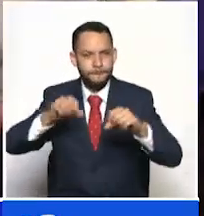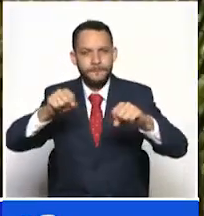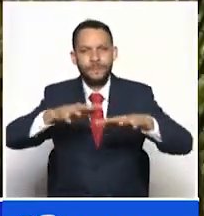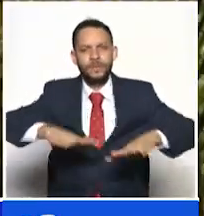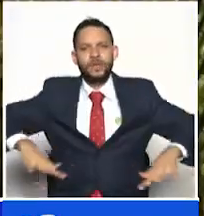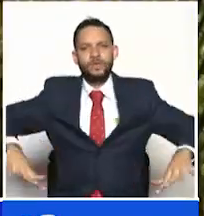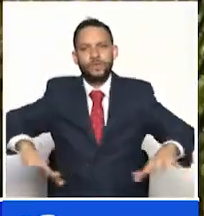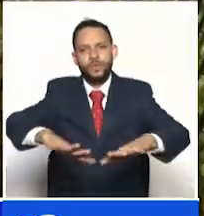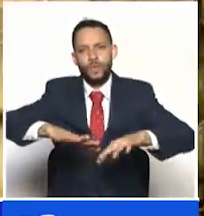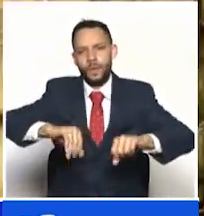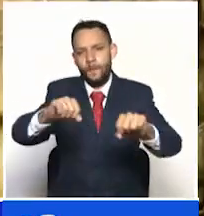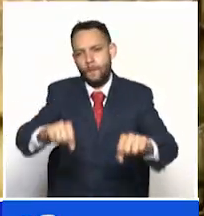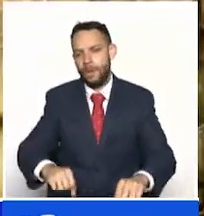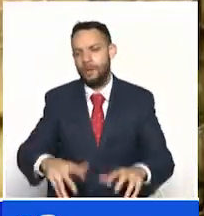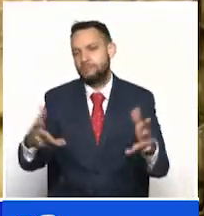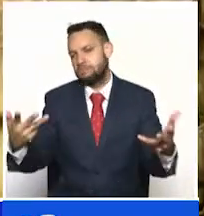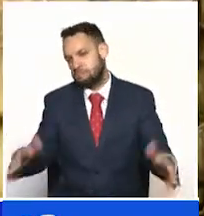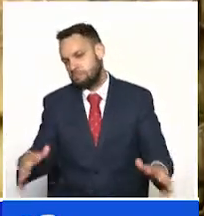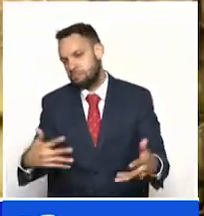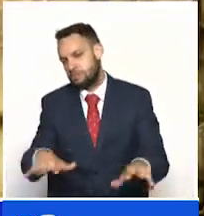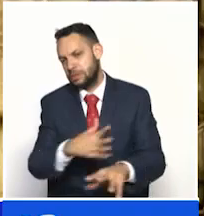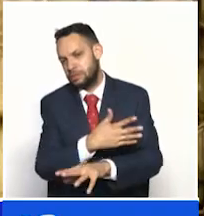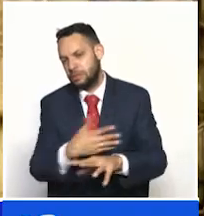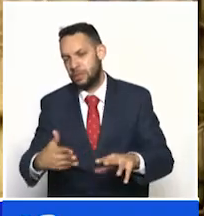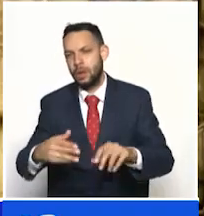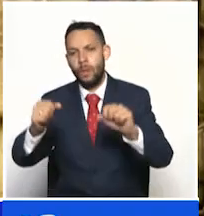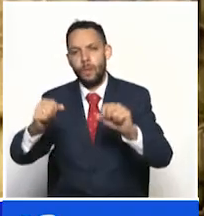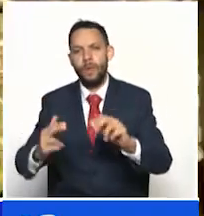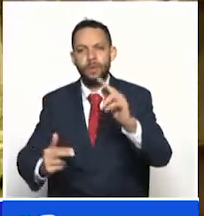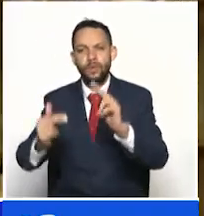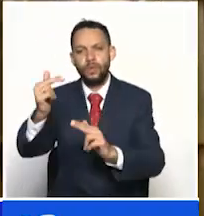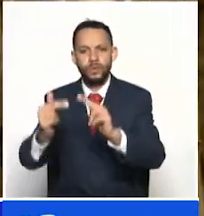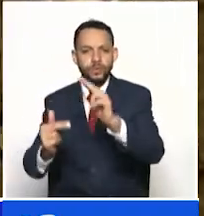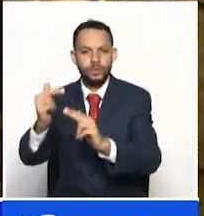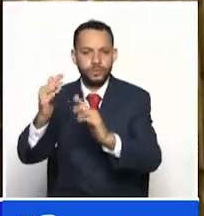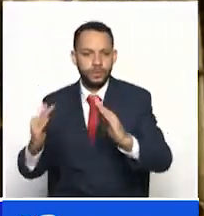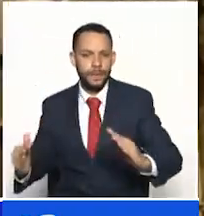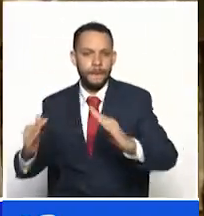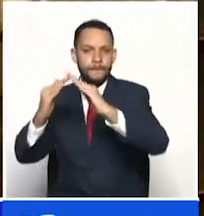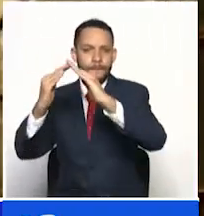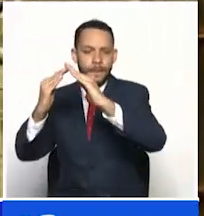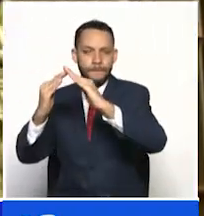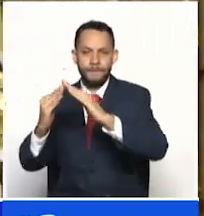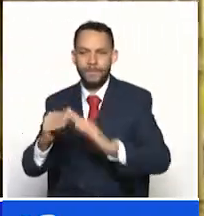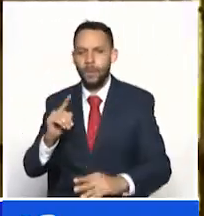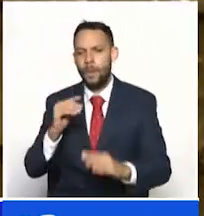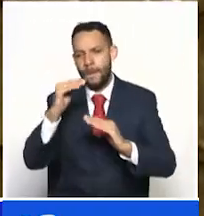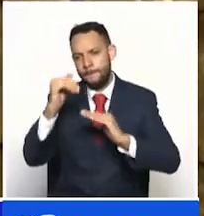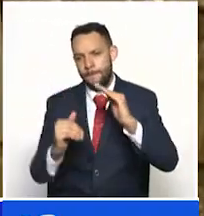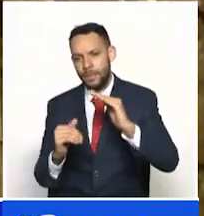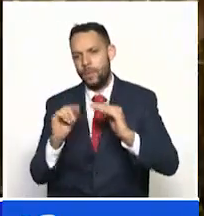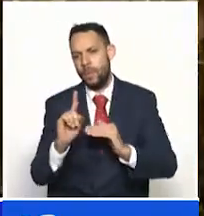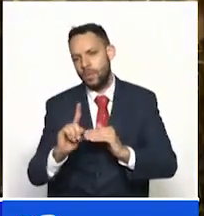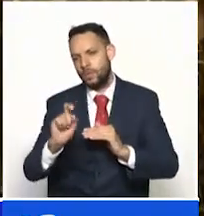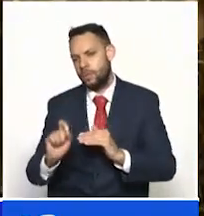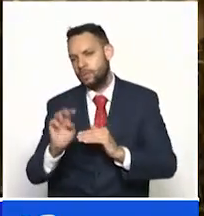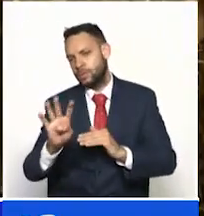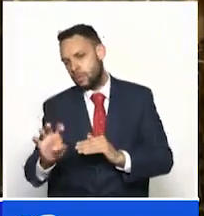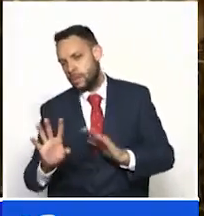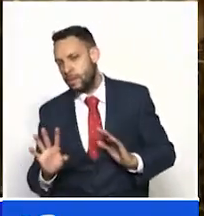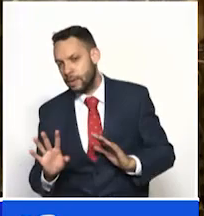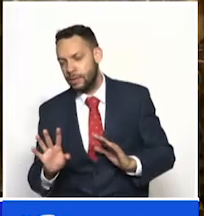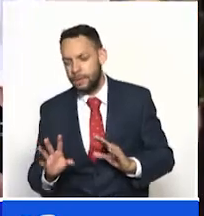estratégico pueden llegar a tener tasas del IBR menos 1.9 se hace una